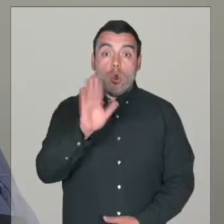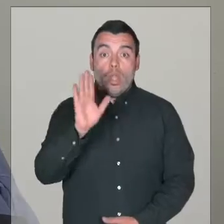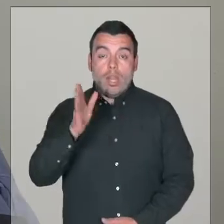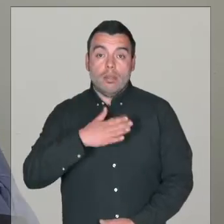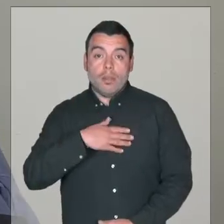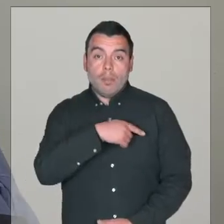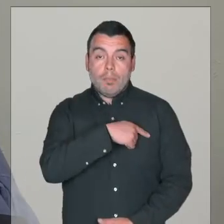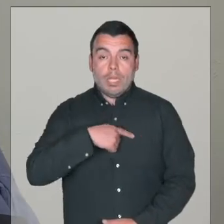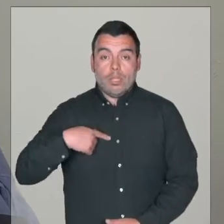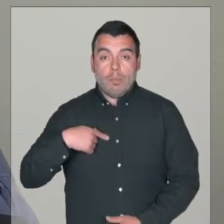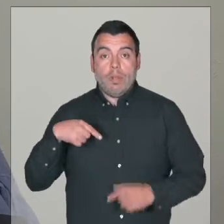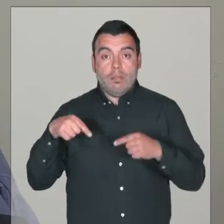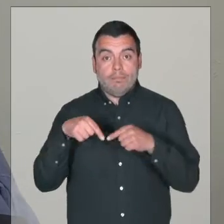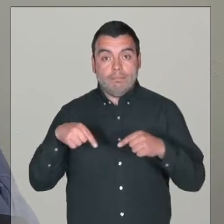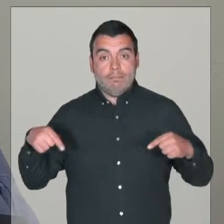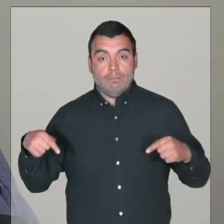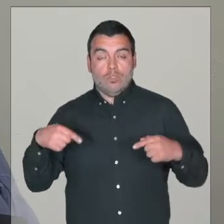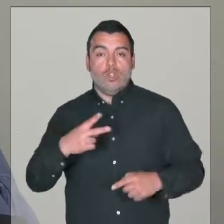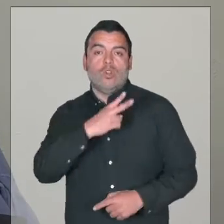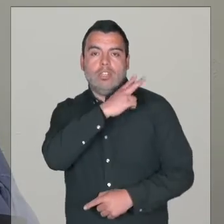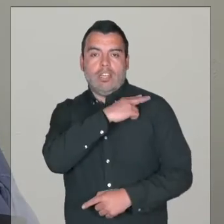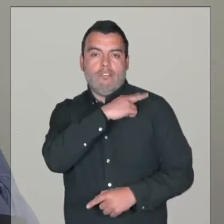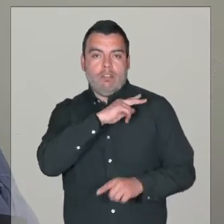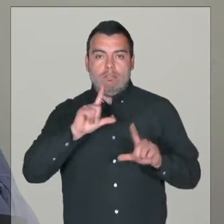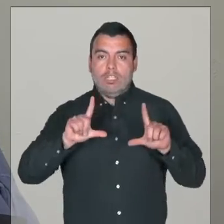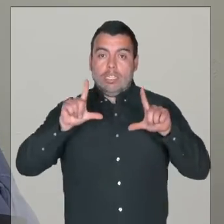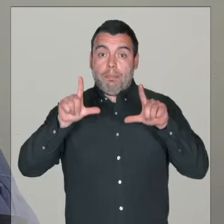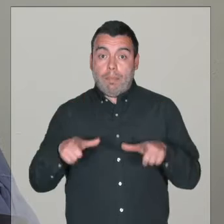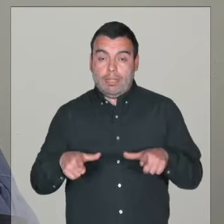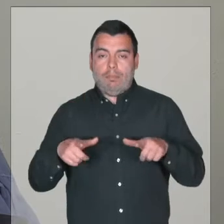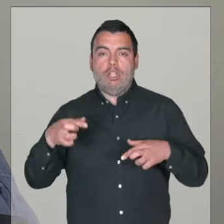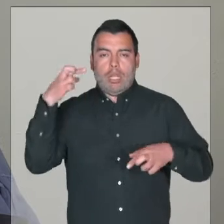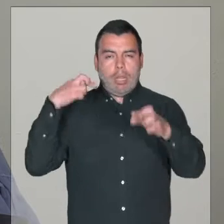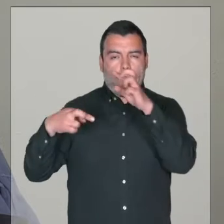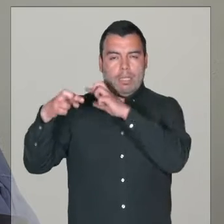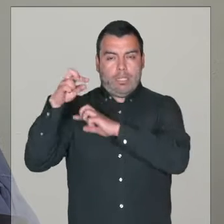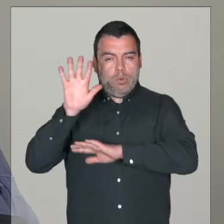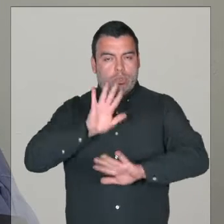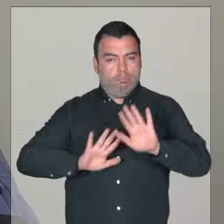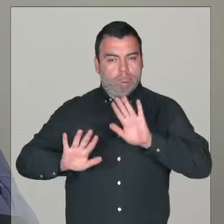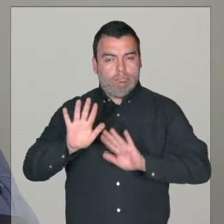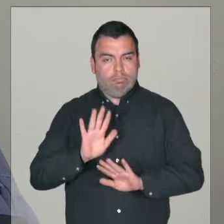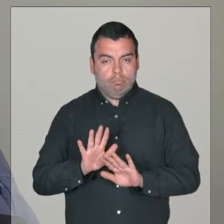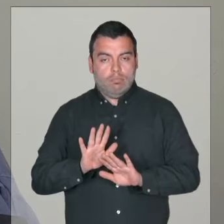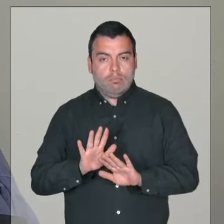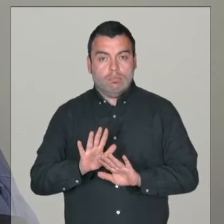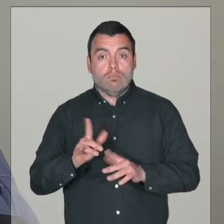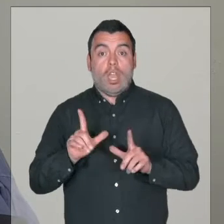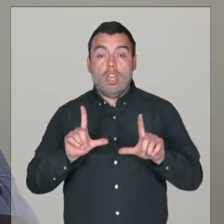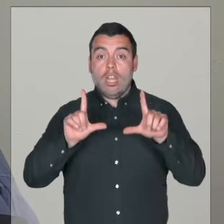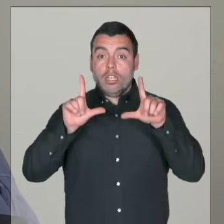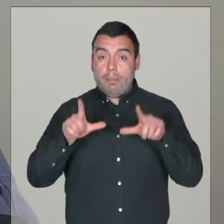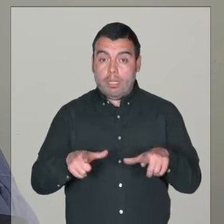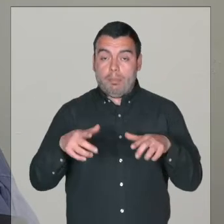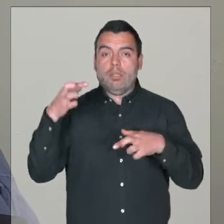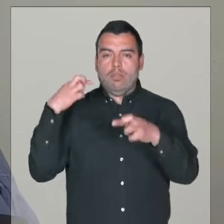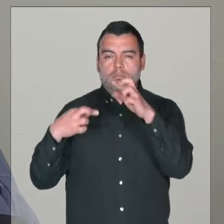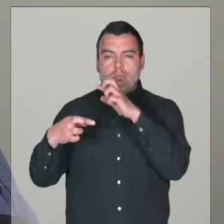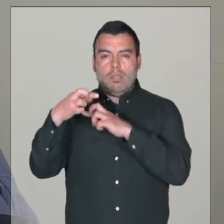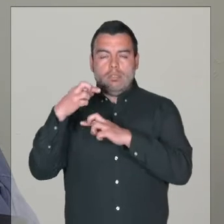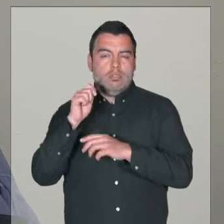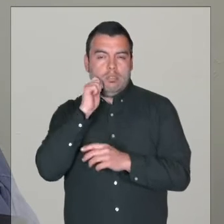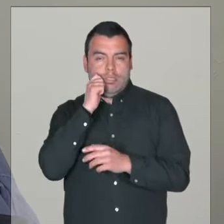Hola, mi nombre es Claudia Galli y soy la jefa del Departamento de Protección del Patrimonio. Bueno, el departamento por